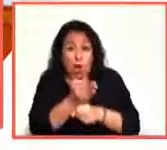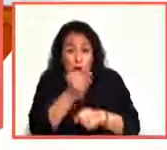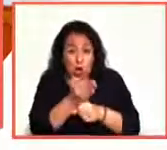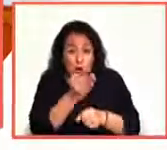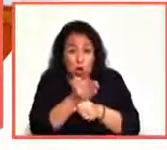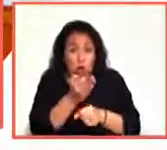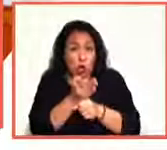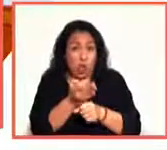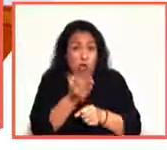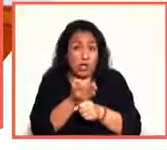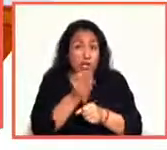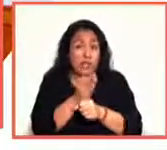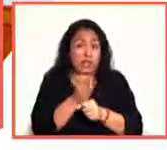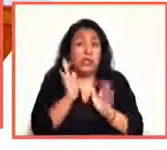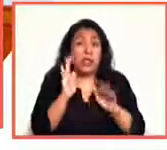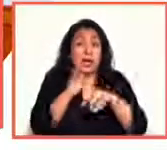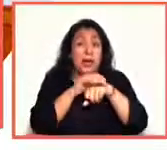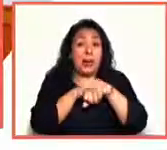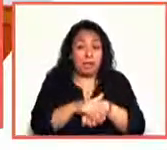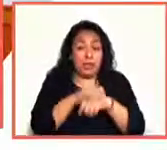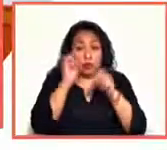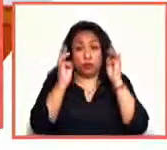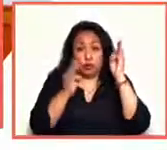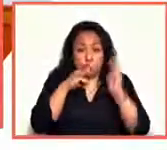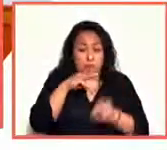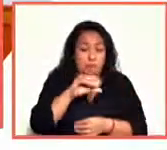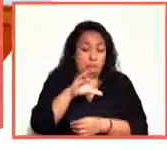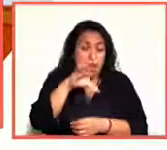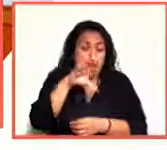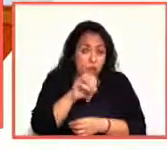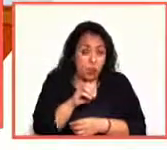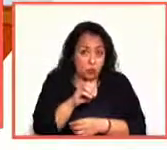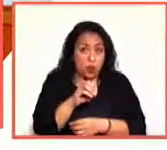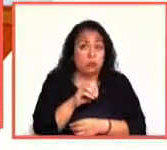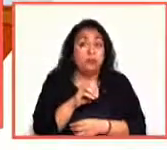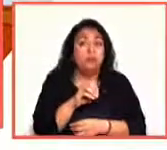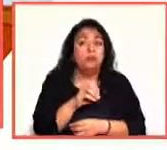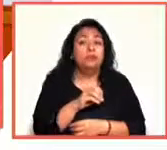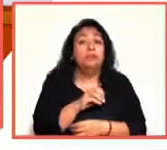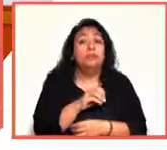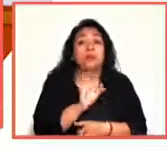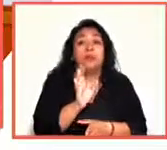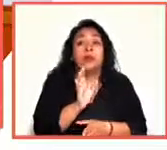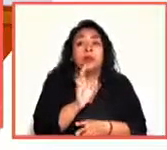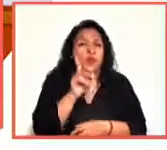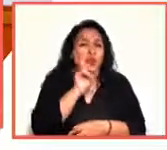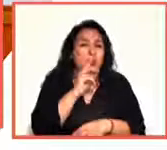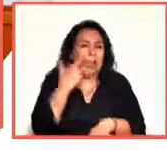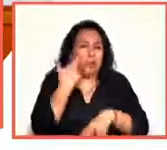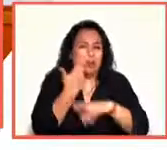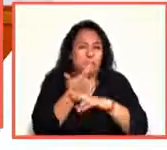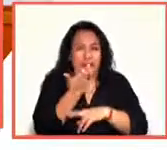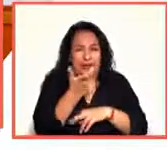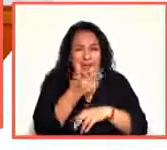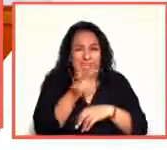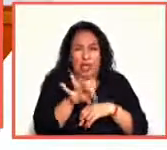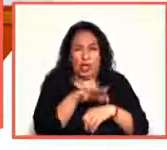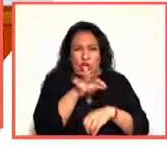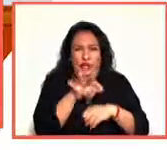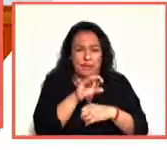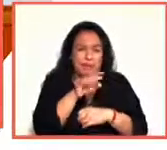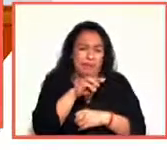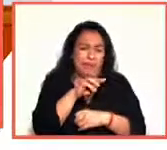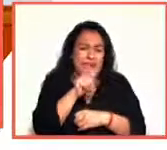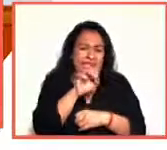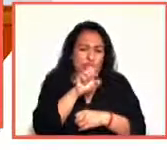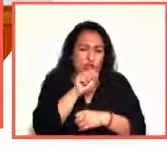amigos del museo, concretamente la tesorera Mayela Udelo y un